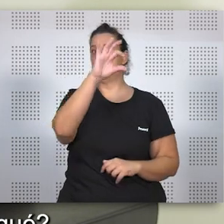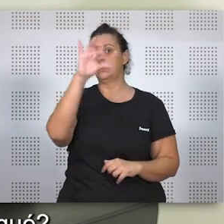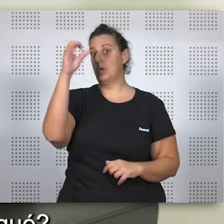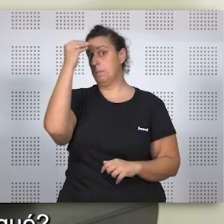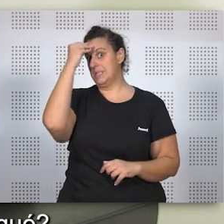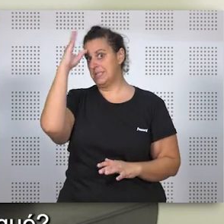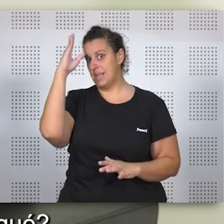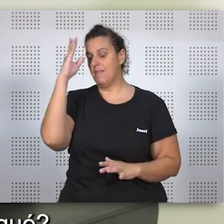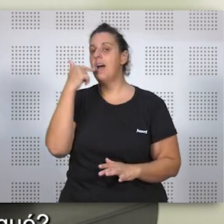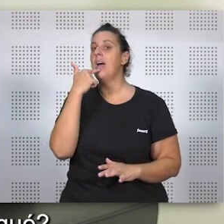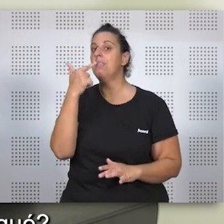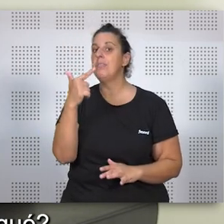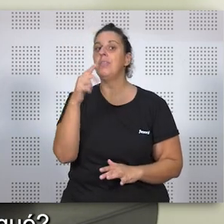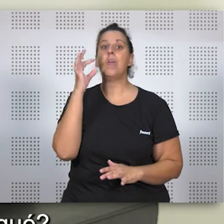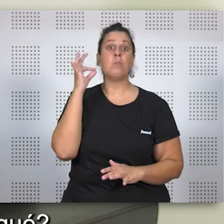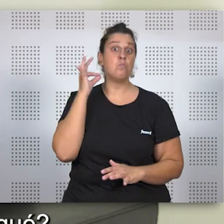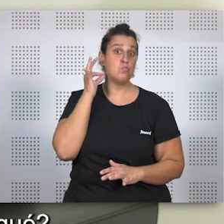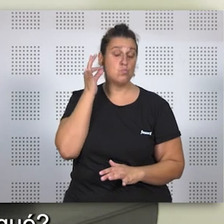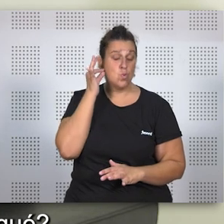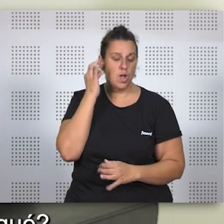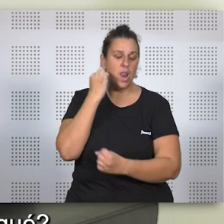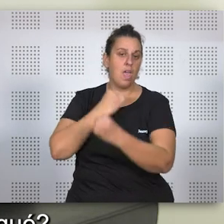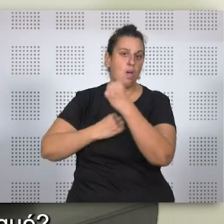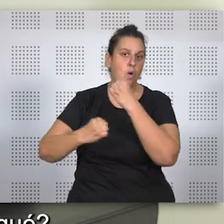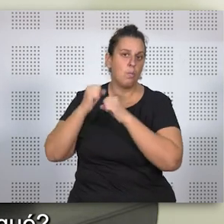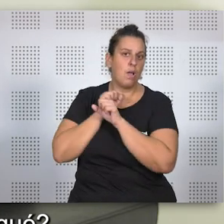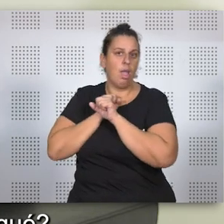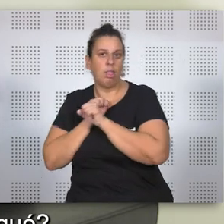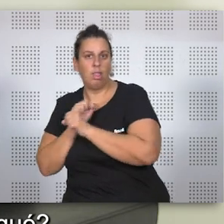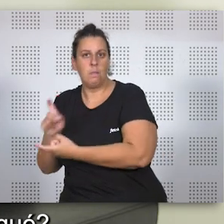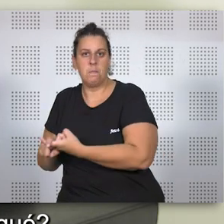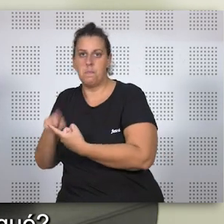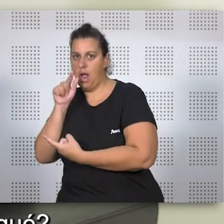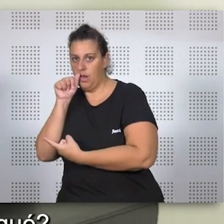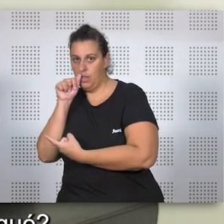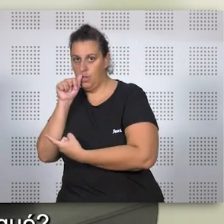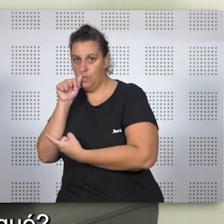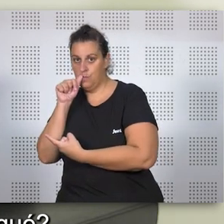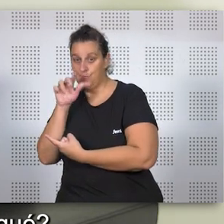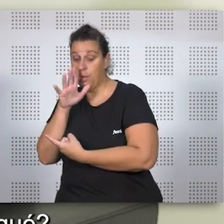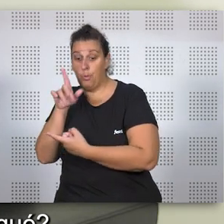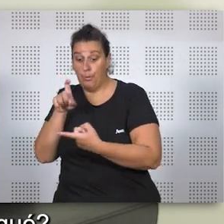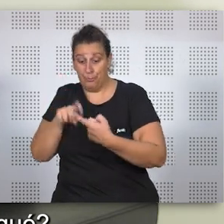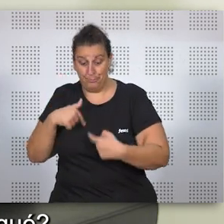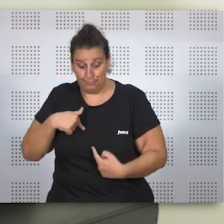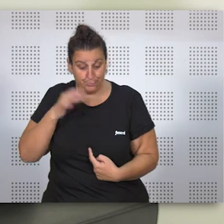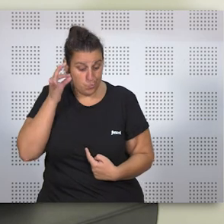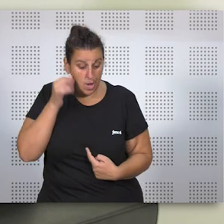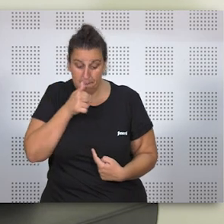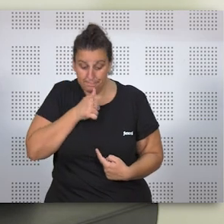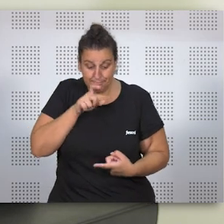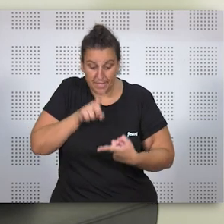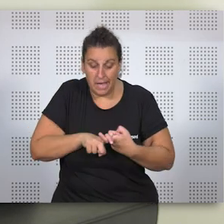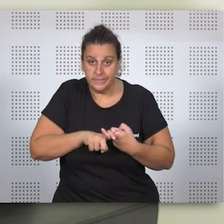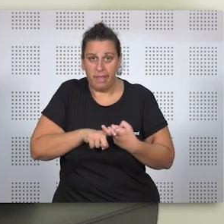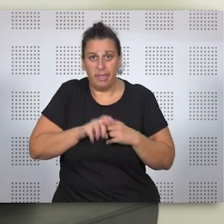era que la mujer dependía económicamente del marido y que, ¿por qué? Porque el matrimonio le había apartado del trabajo. Esto hacía que la